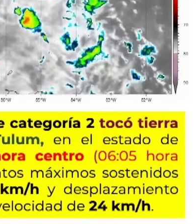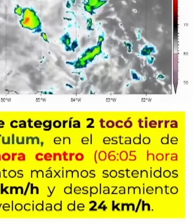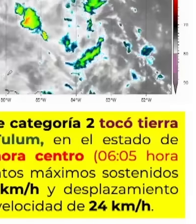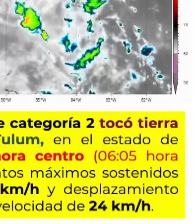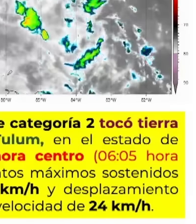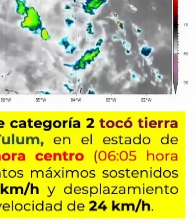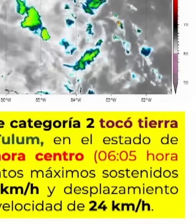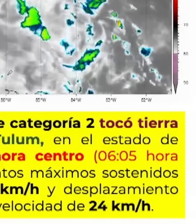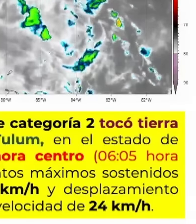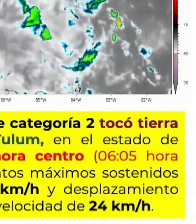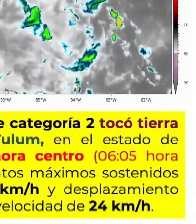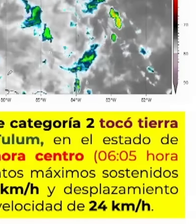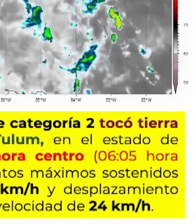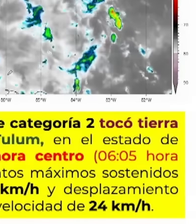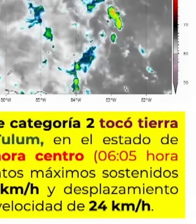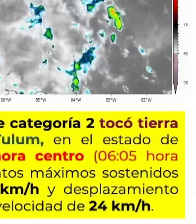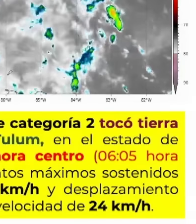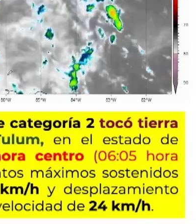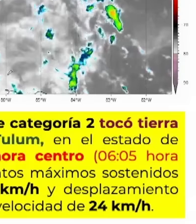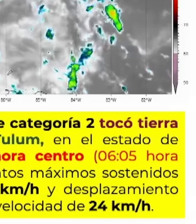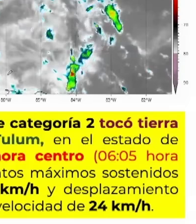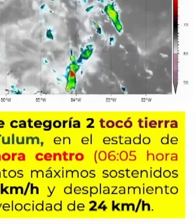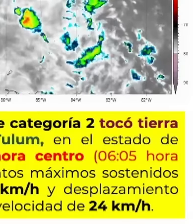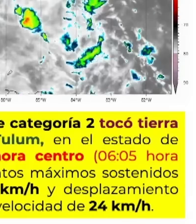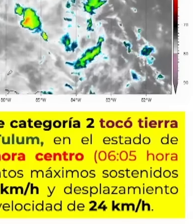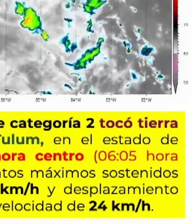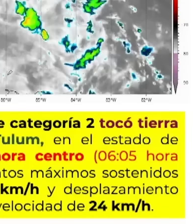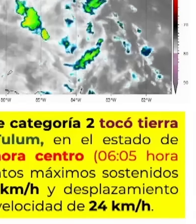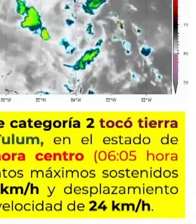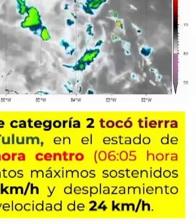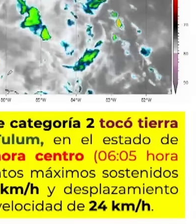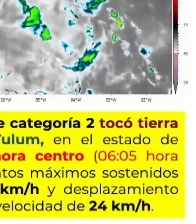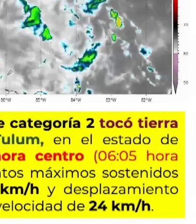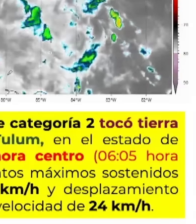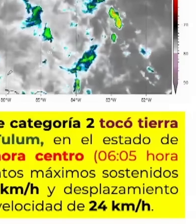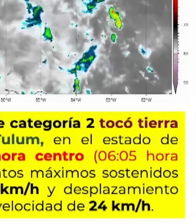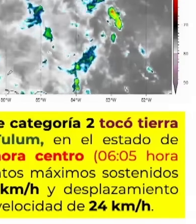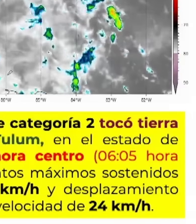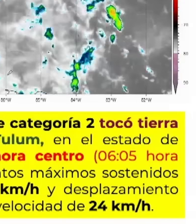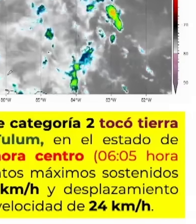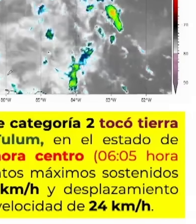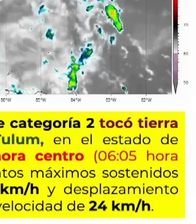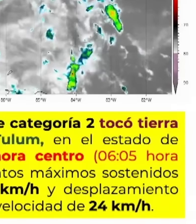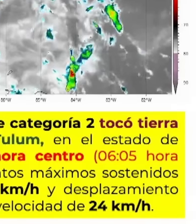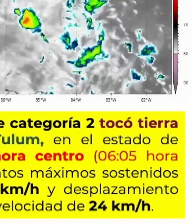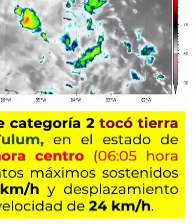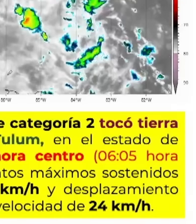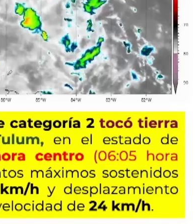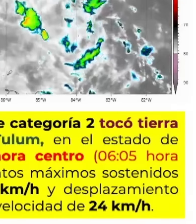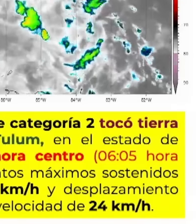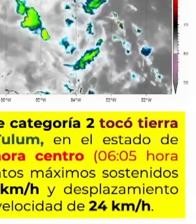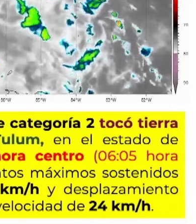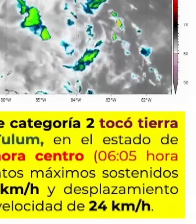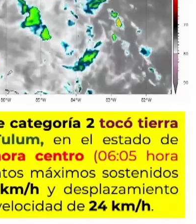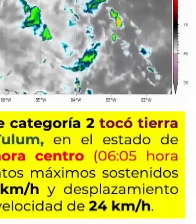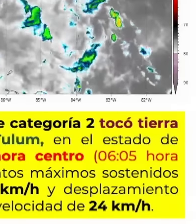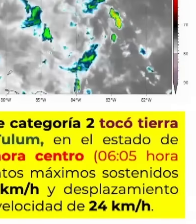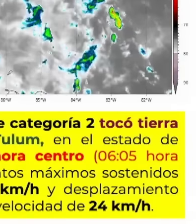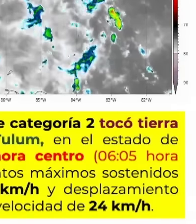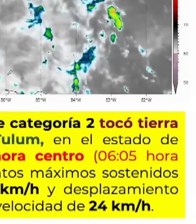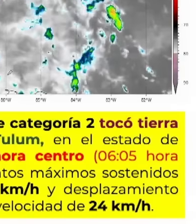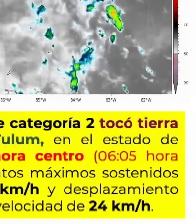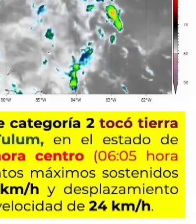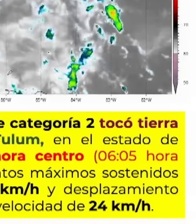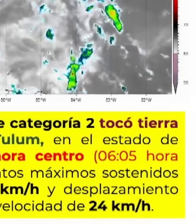máximos sostenidos de 175 kilómetros por hora, rachas de 220 kilómetros